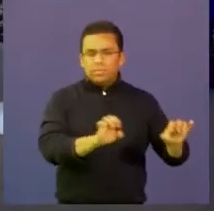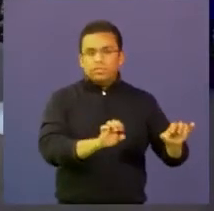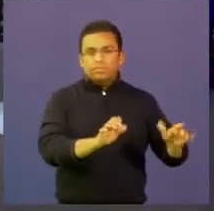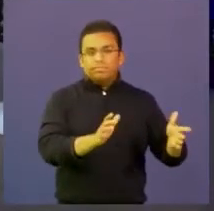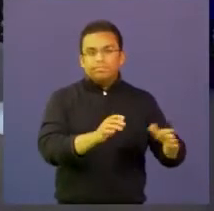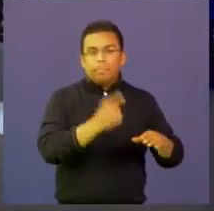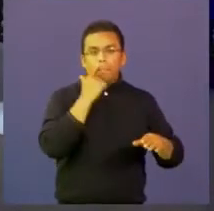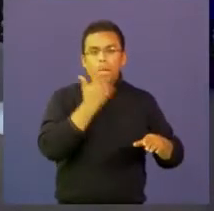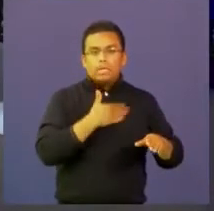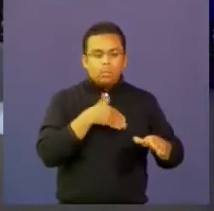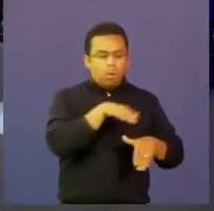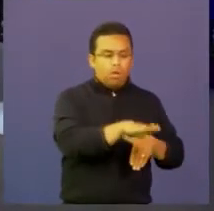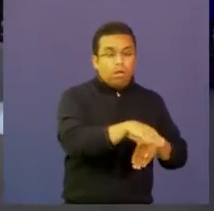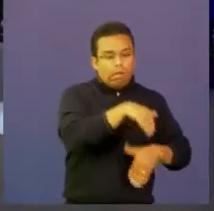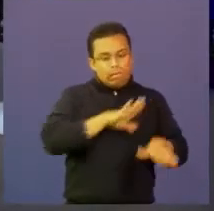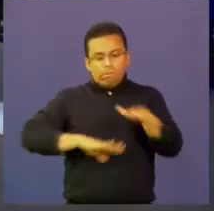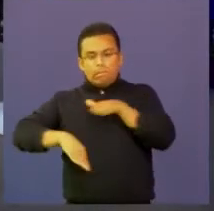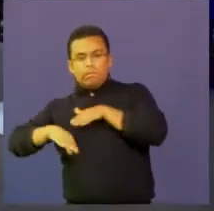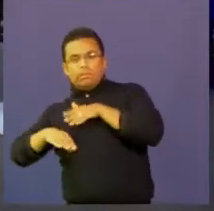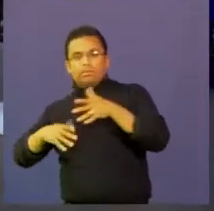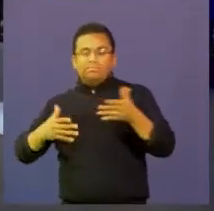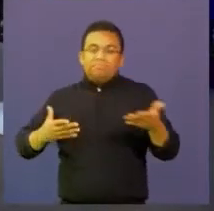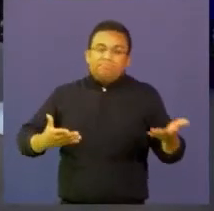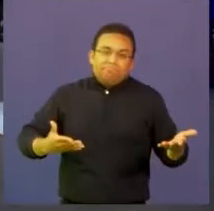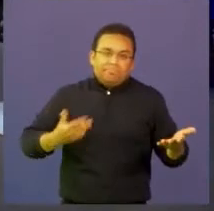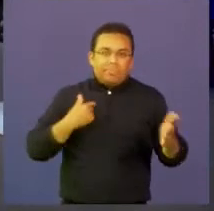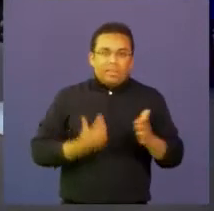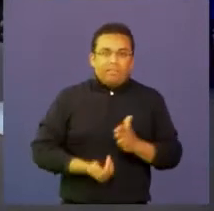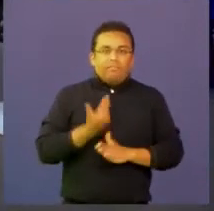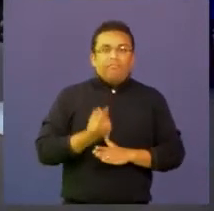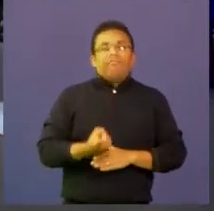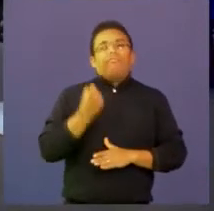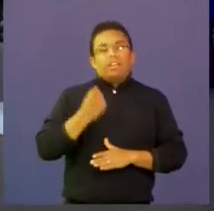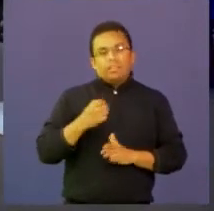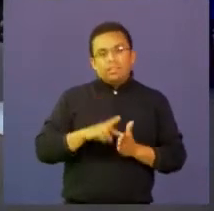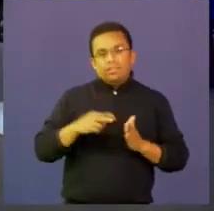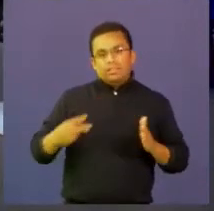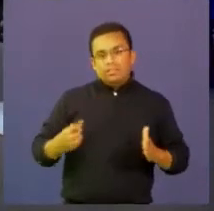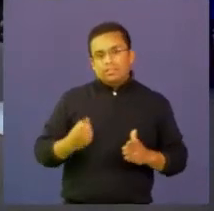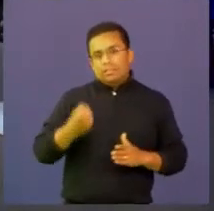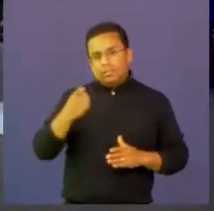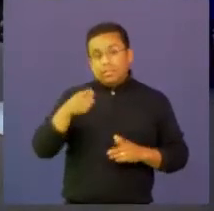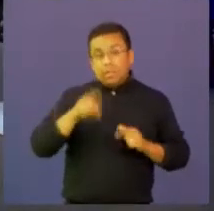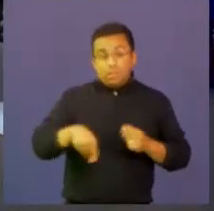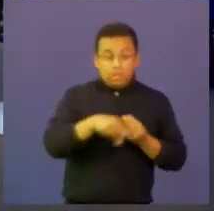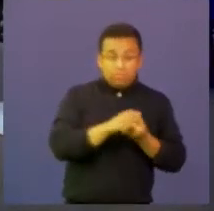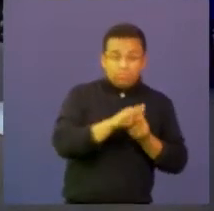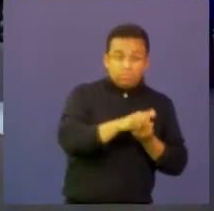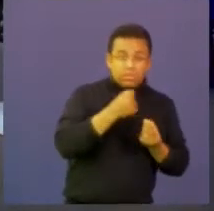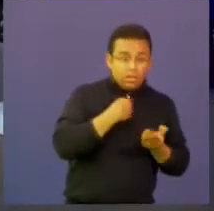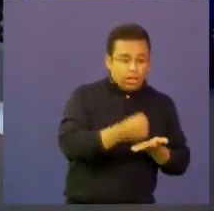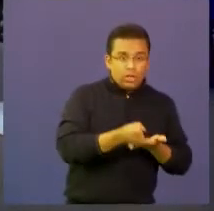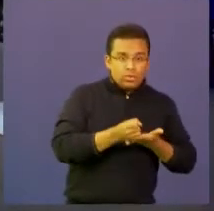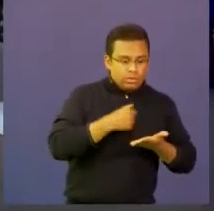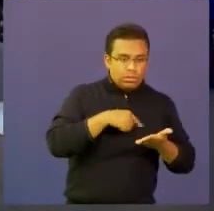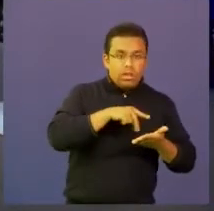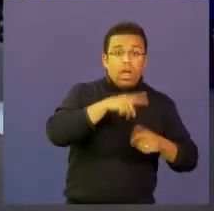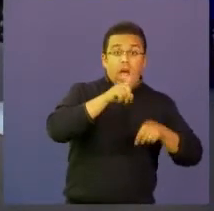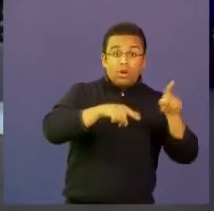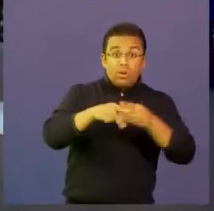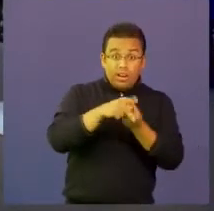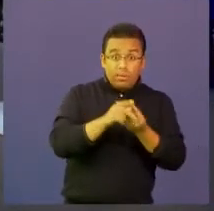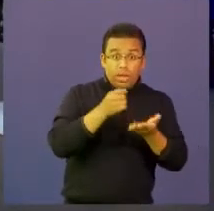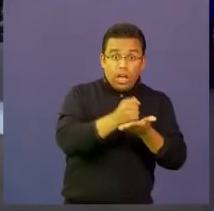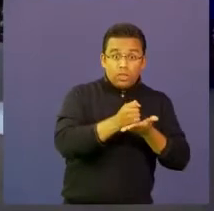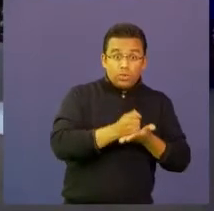entonces debe inventarse la forma moderna de hacerlo además ahí tiene herramientas buenísimas hasta que le ayudan a calificar hay herramientas para